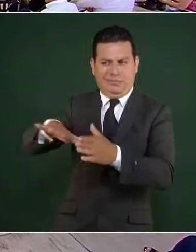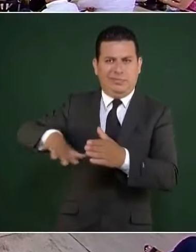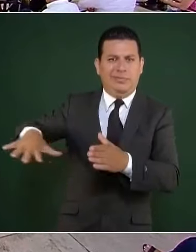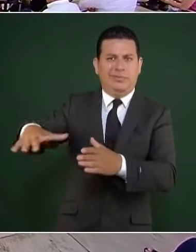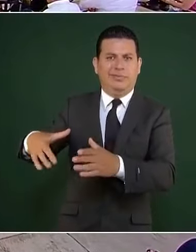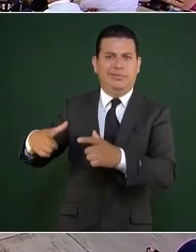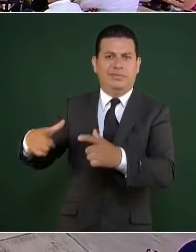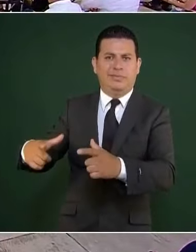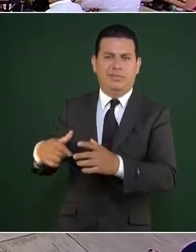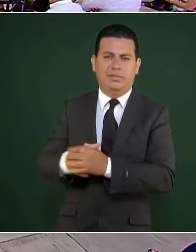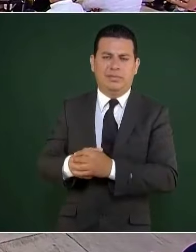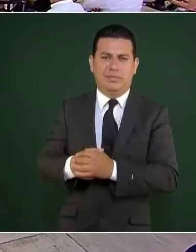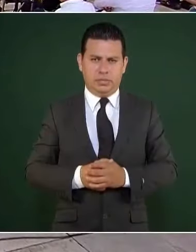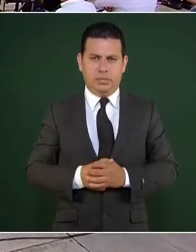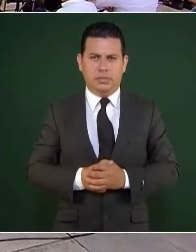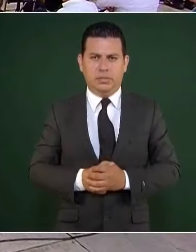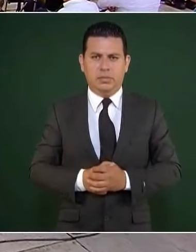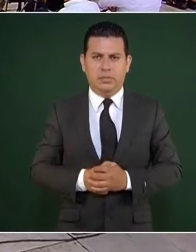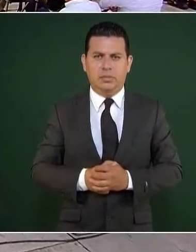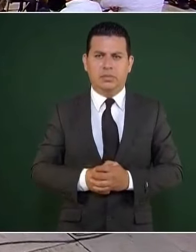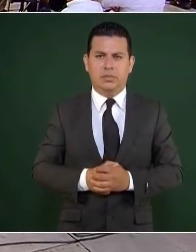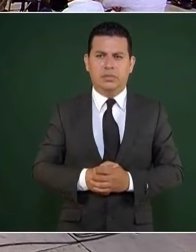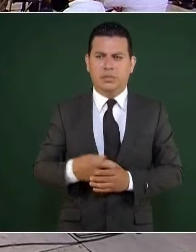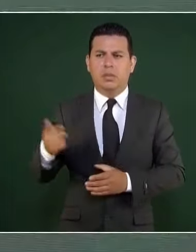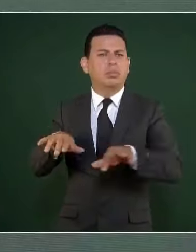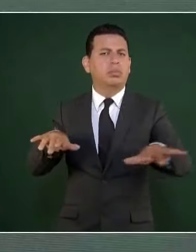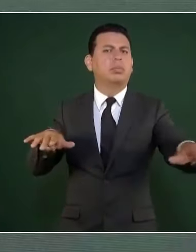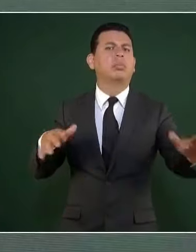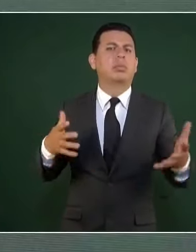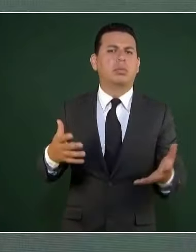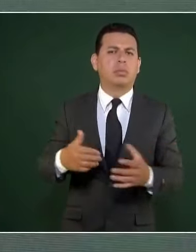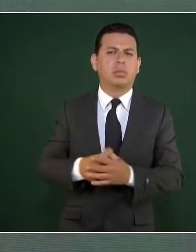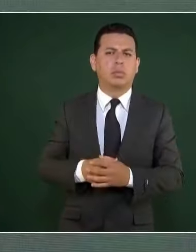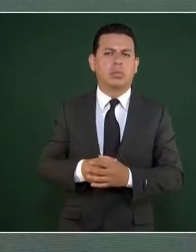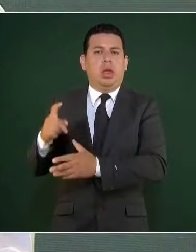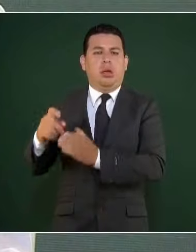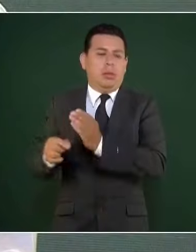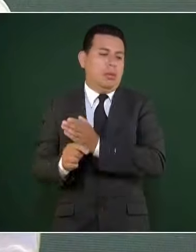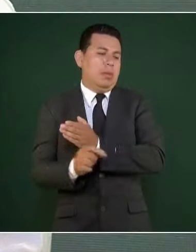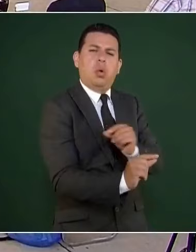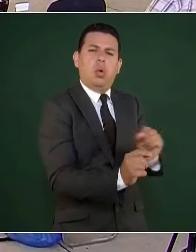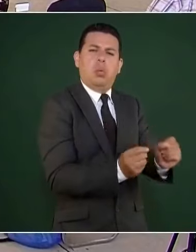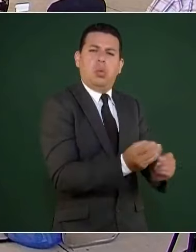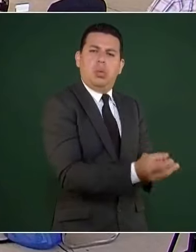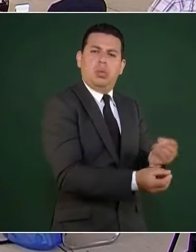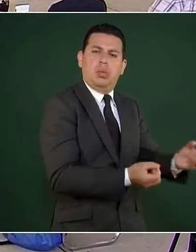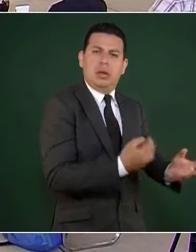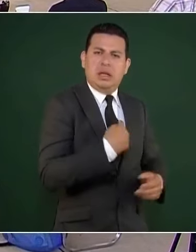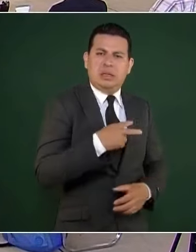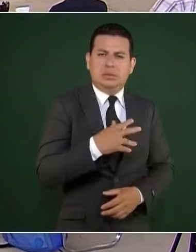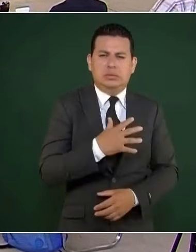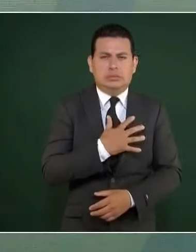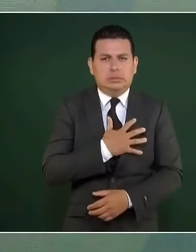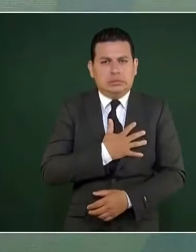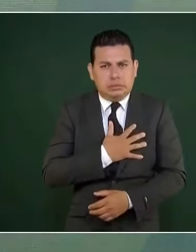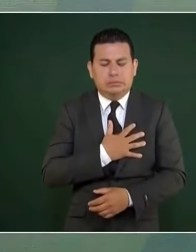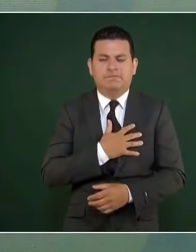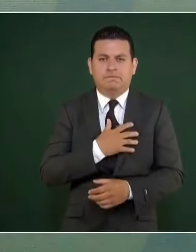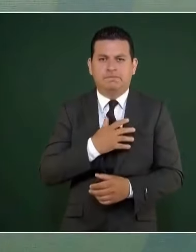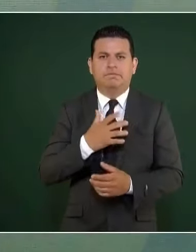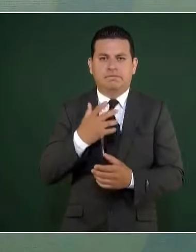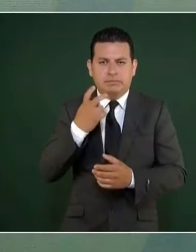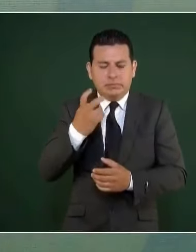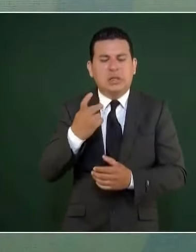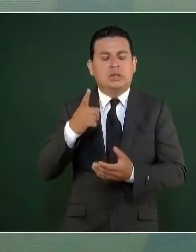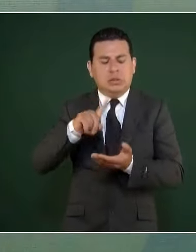le pregunta a la gente cómo se abastece de agua, le va a partir el alma. Entonces, estamos en Huatulco haciendo